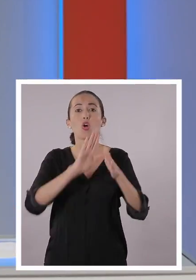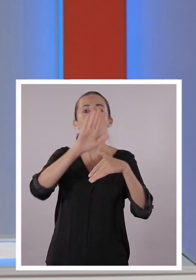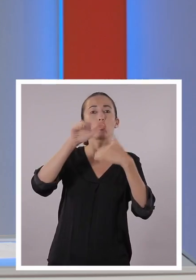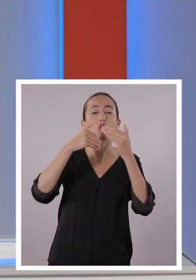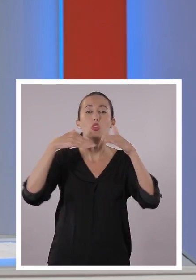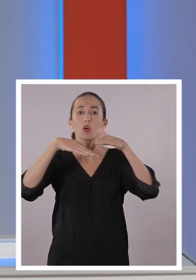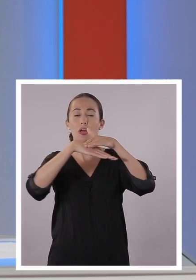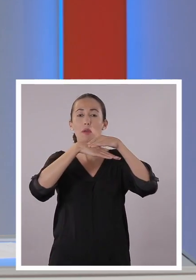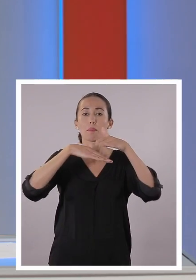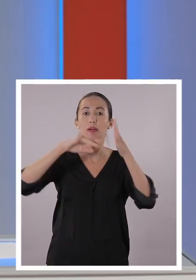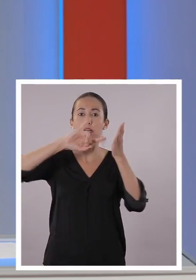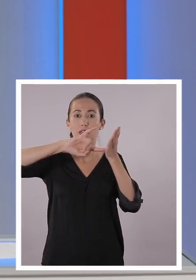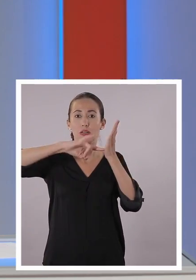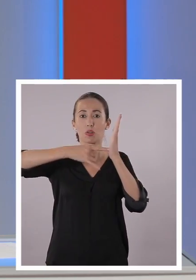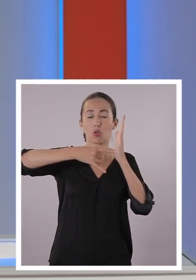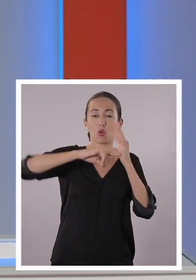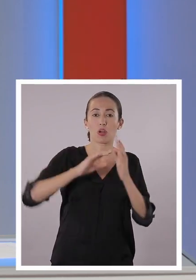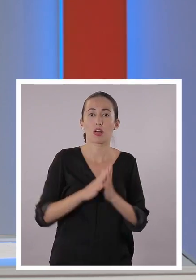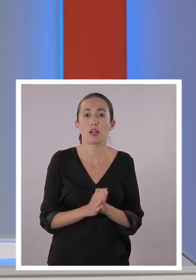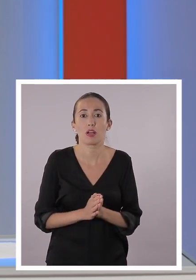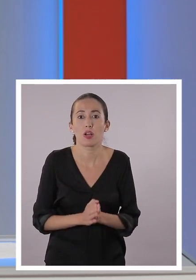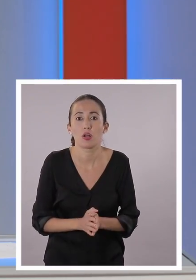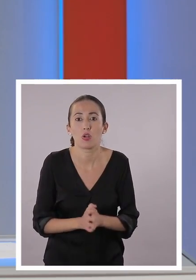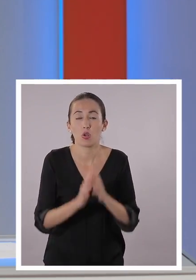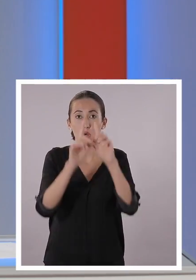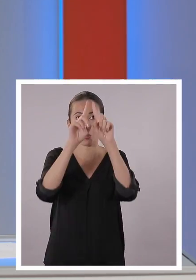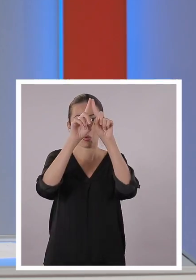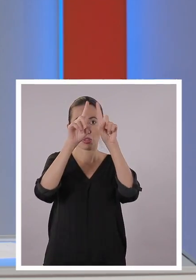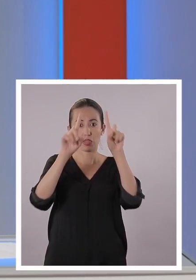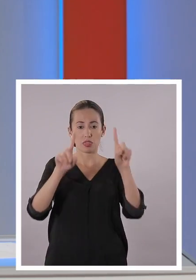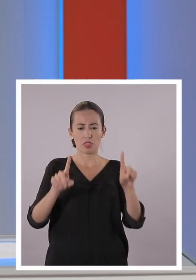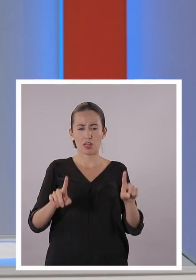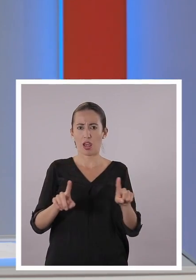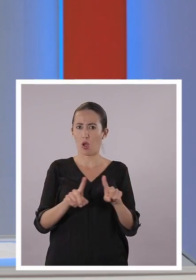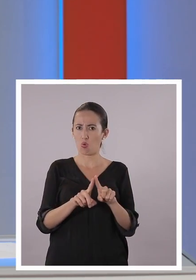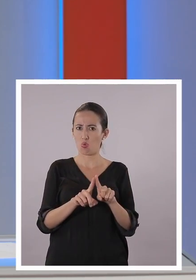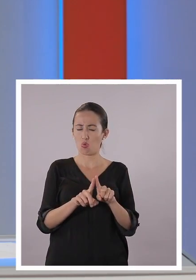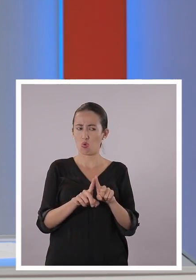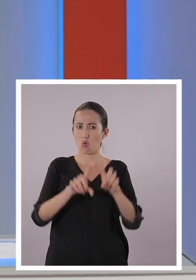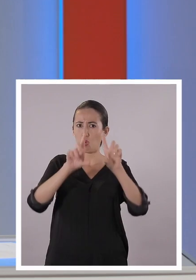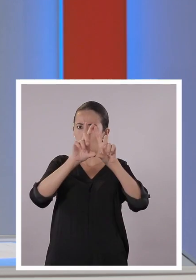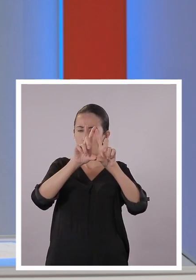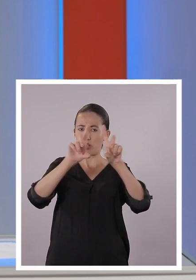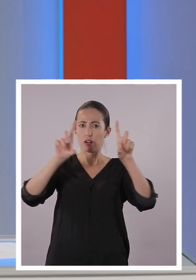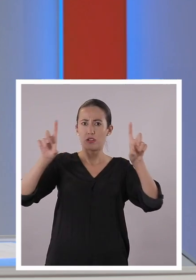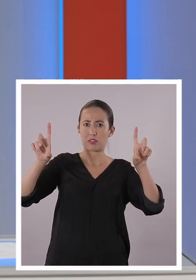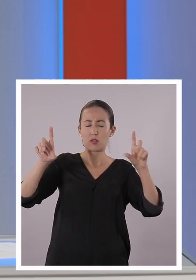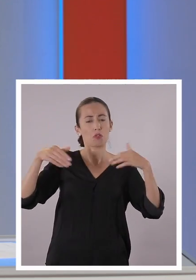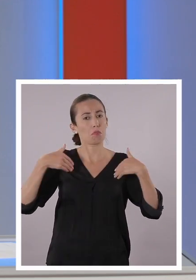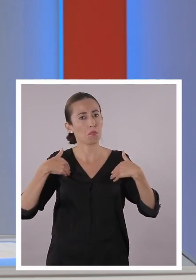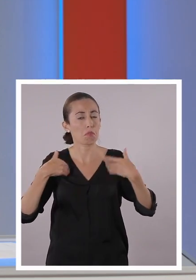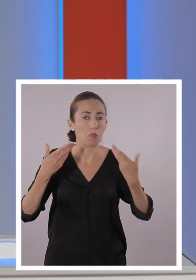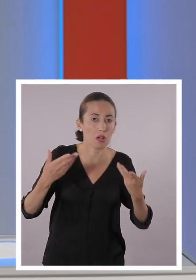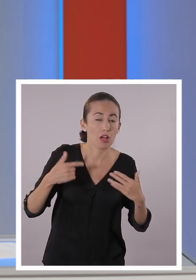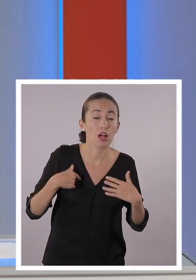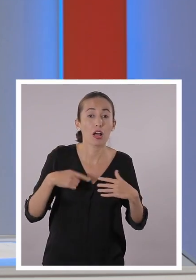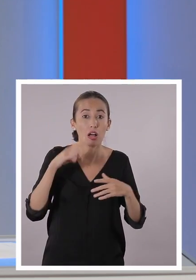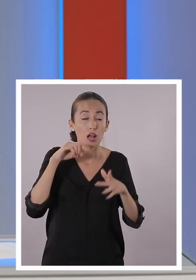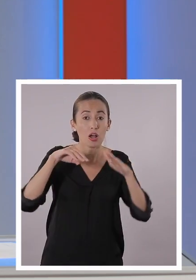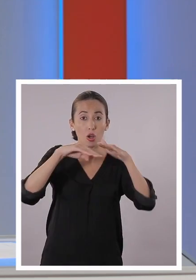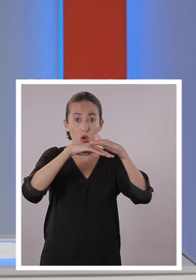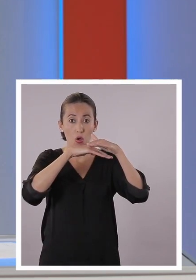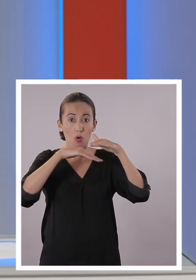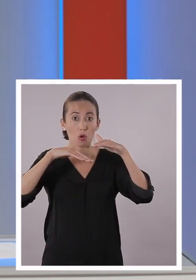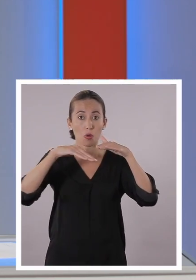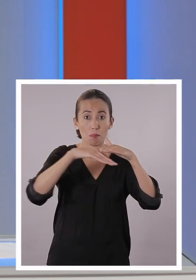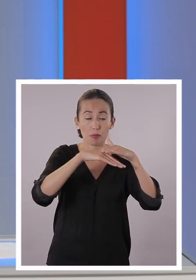Ahora, ¿qué les parece si hacemos ahora un triángulo rectángulo? ¿Sí? Mucho más interesante, ¿no es cierto? Recuerden,